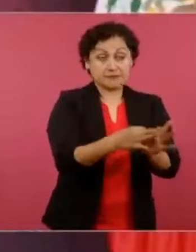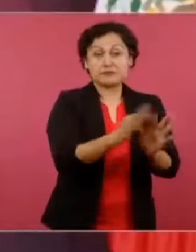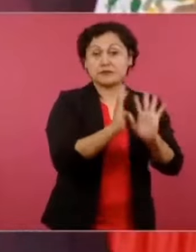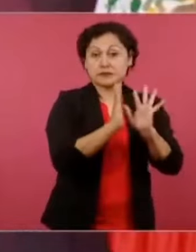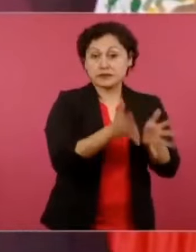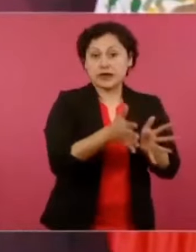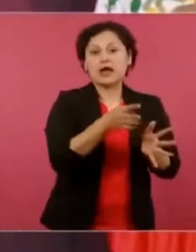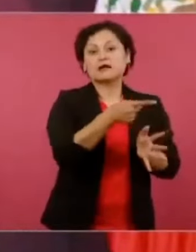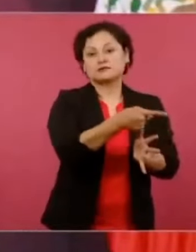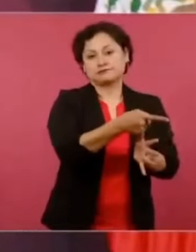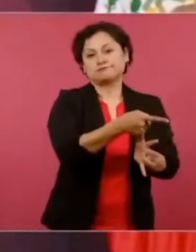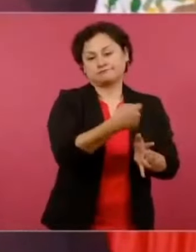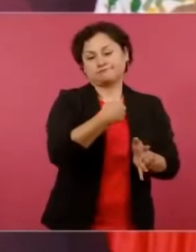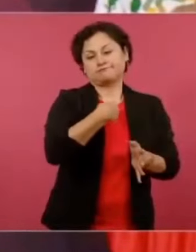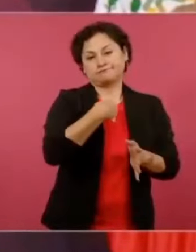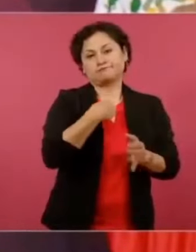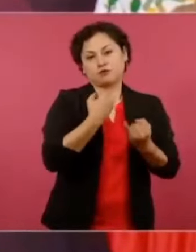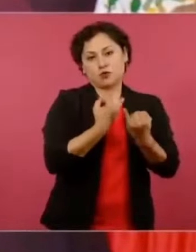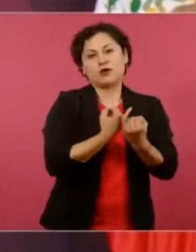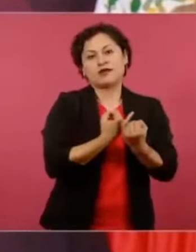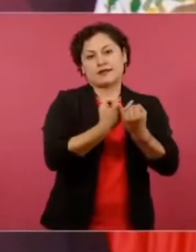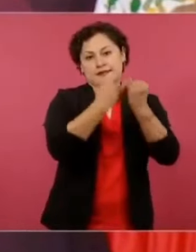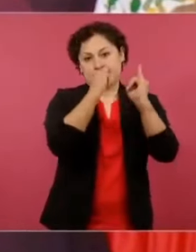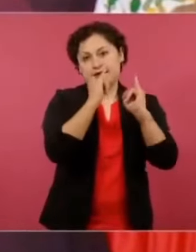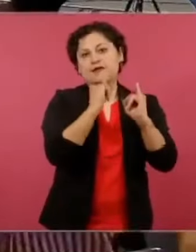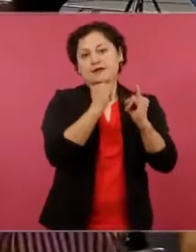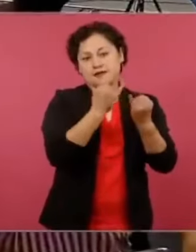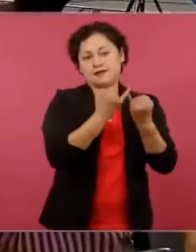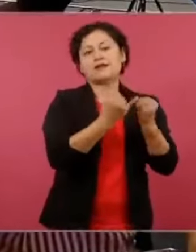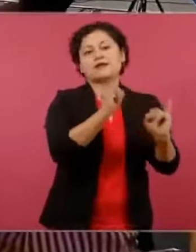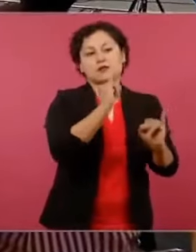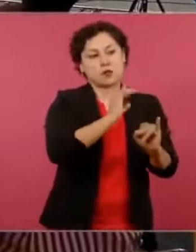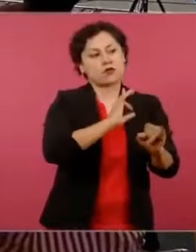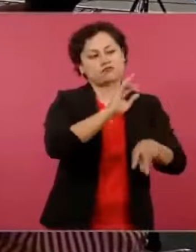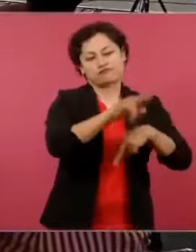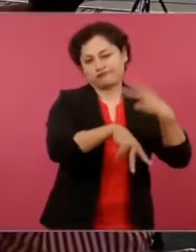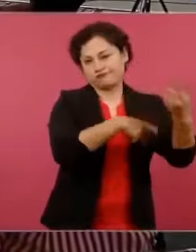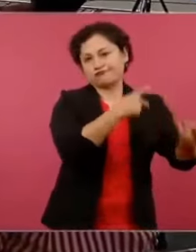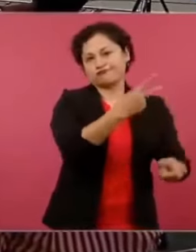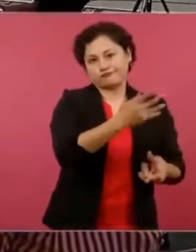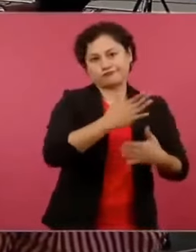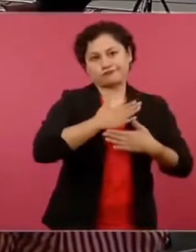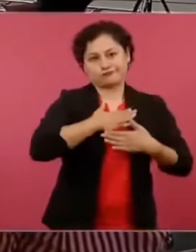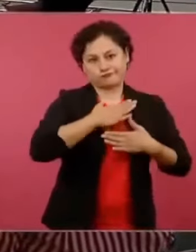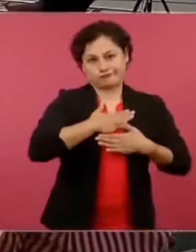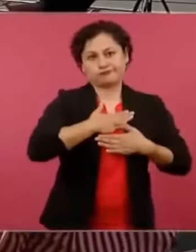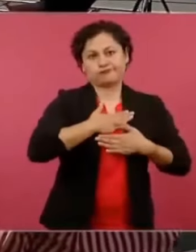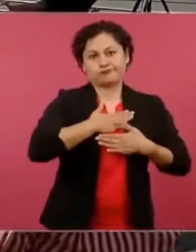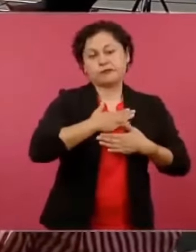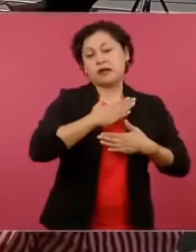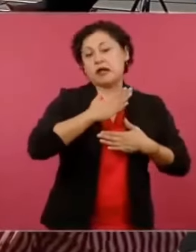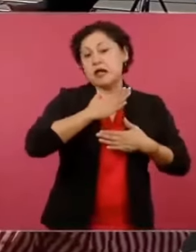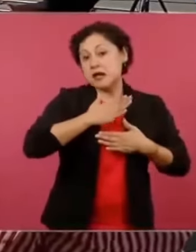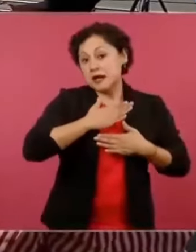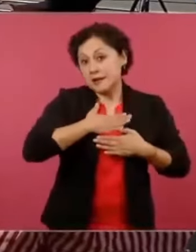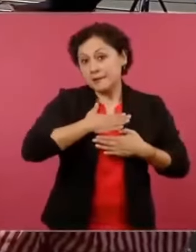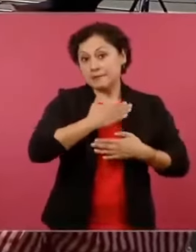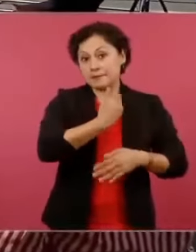de que concluya mi mandato y después de